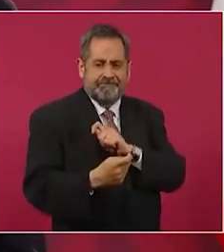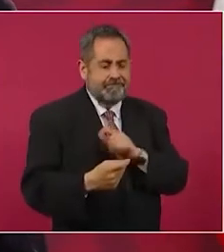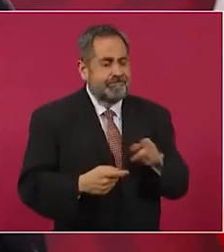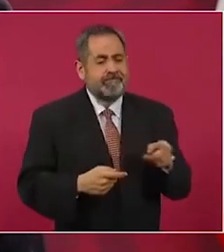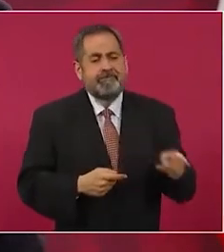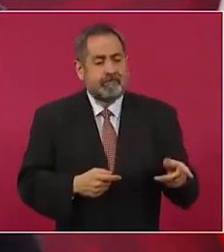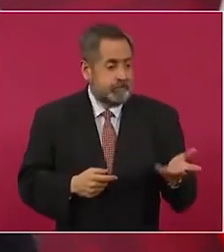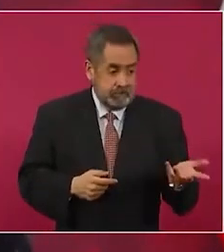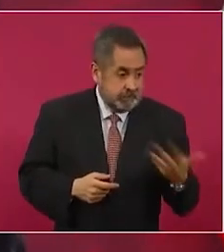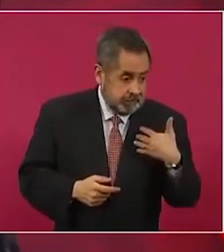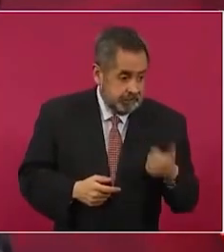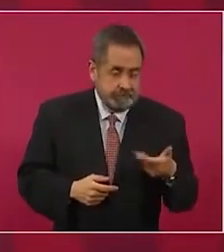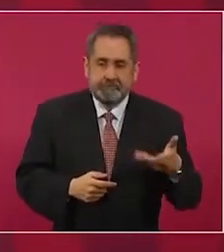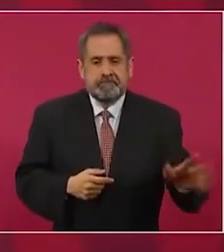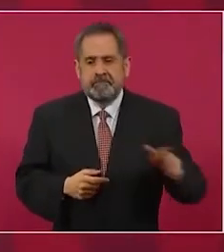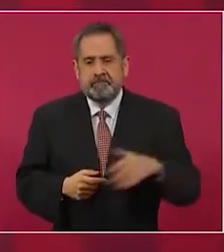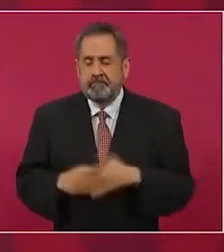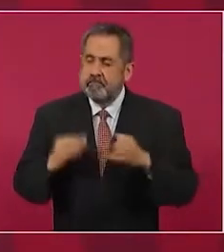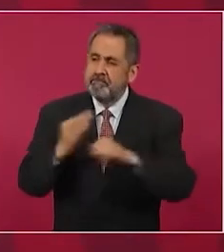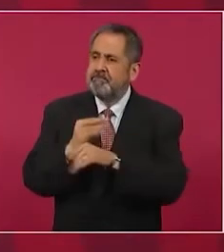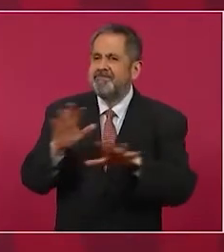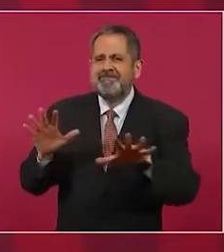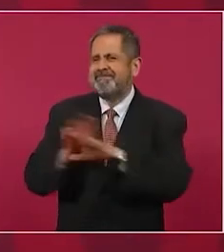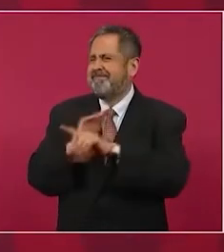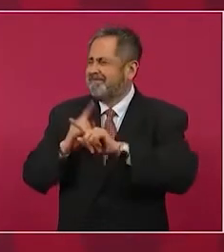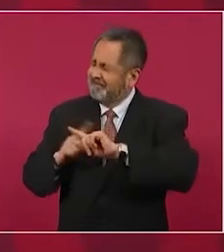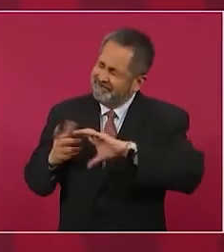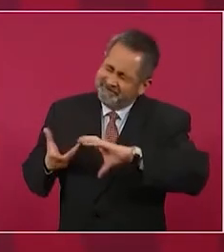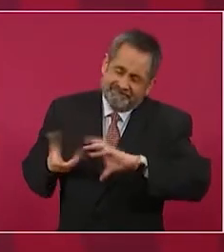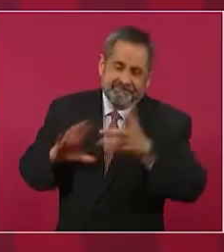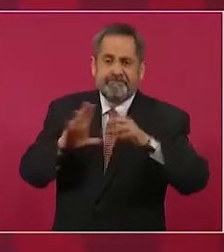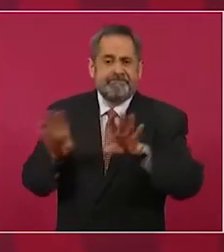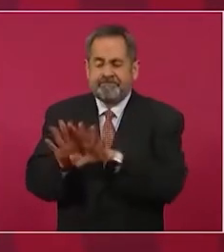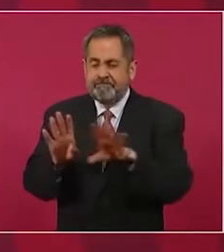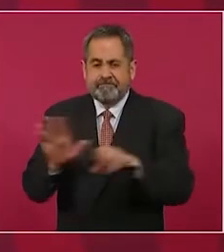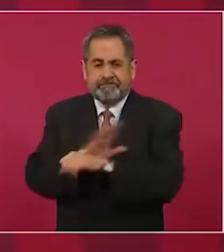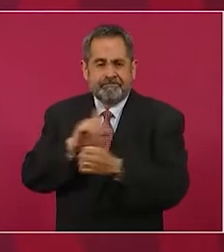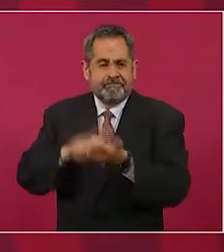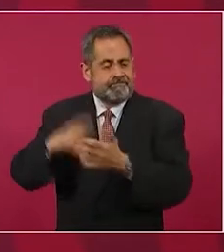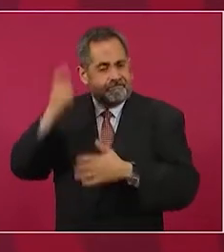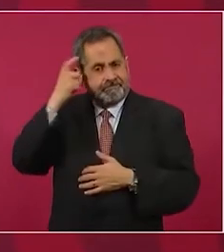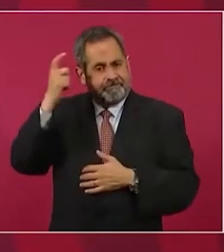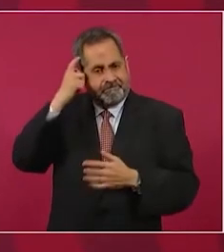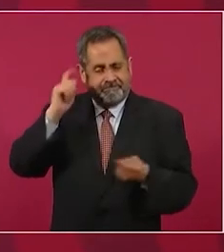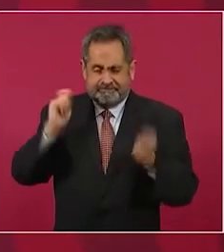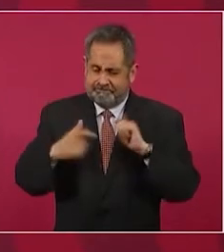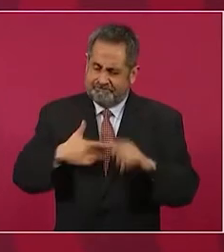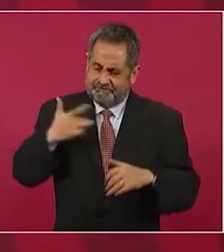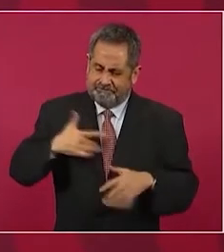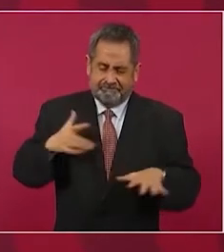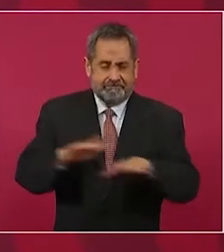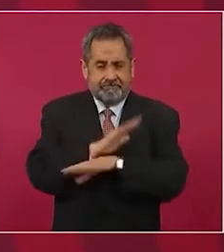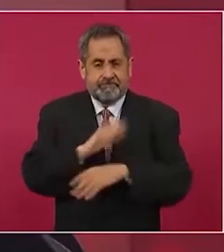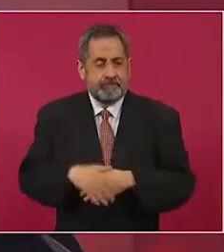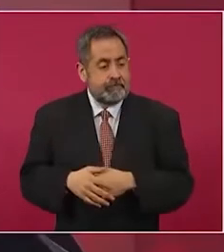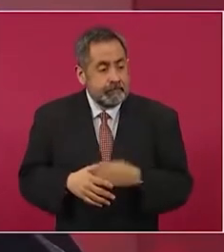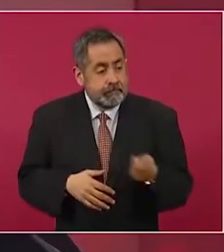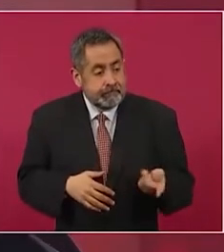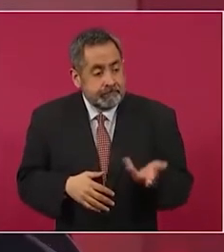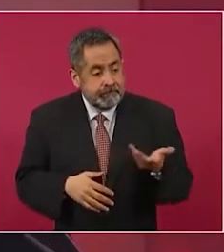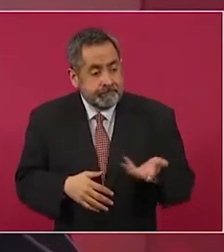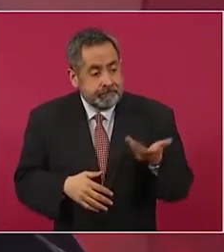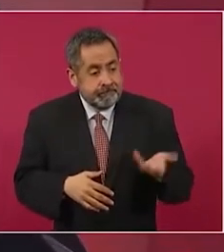es una revolución de las conciencias, entonces, ¿por qué